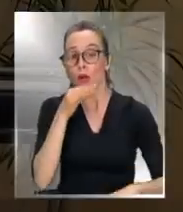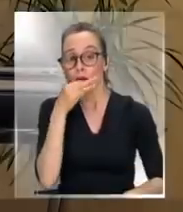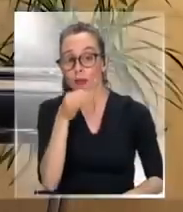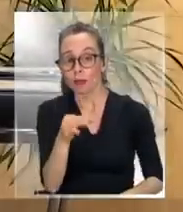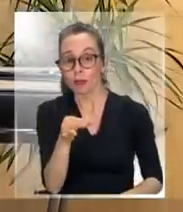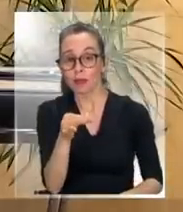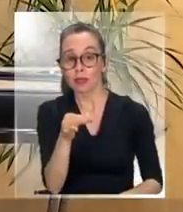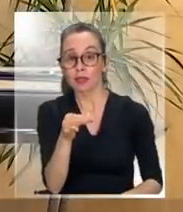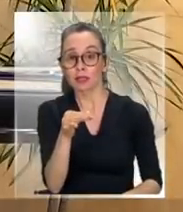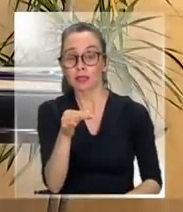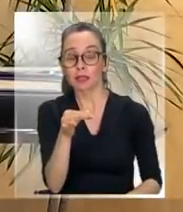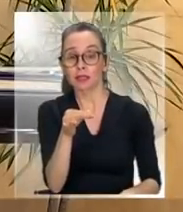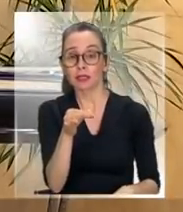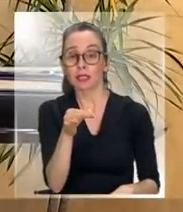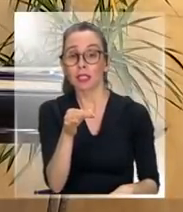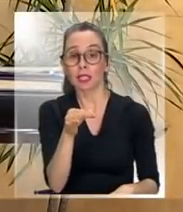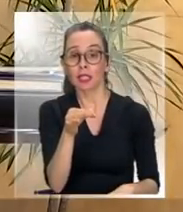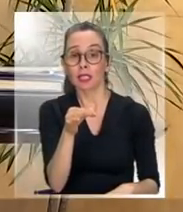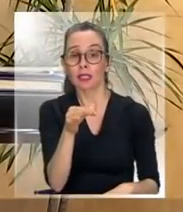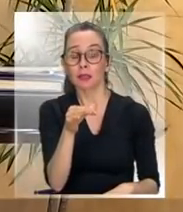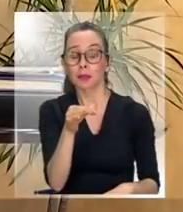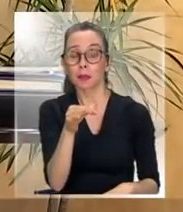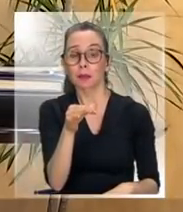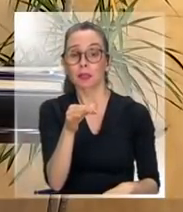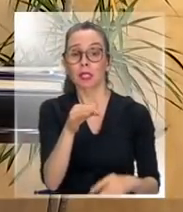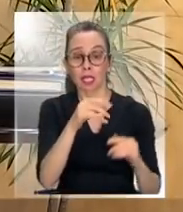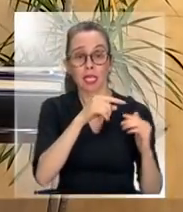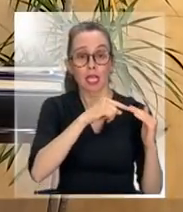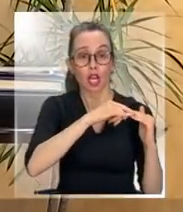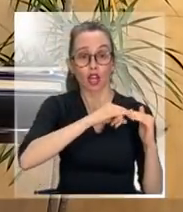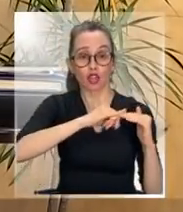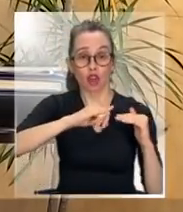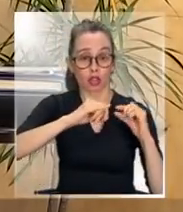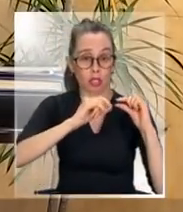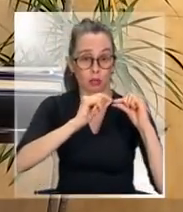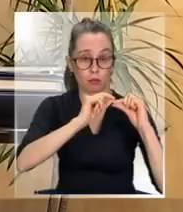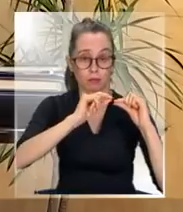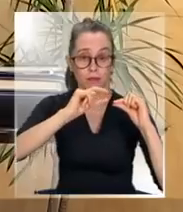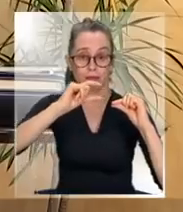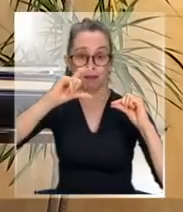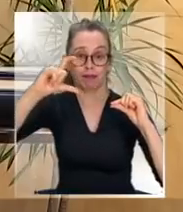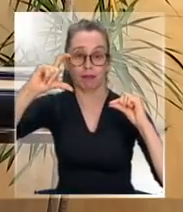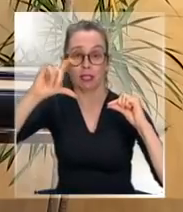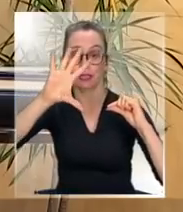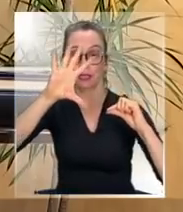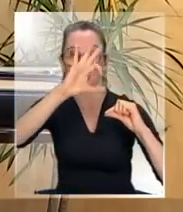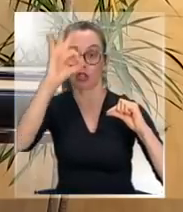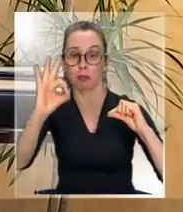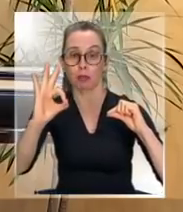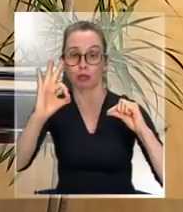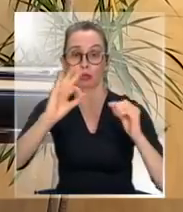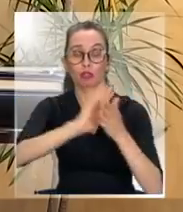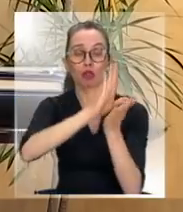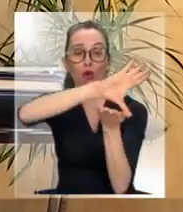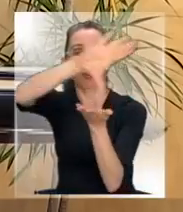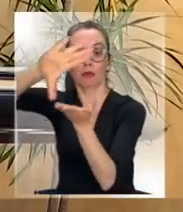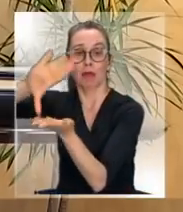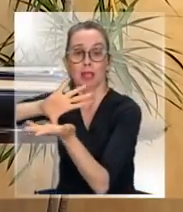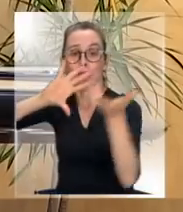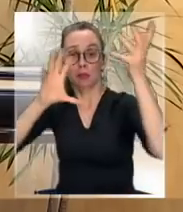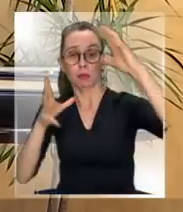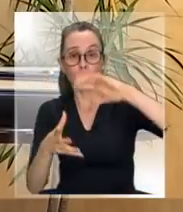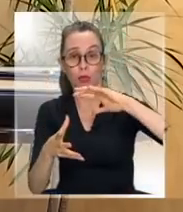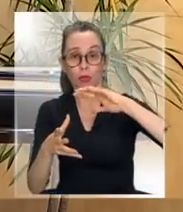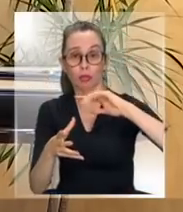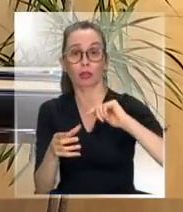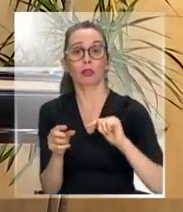manera continua el aumento en un 5% aproximadamente en todos los países. Y eso ha estado